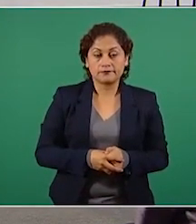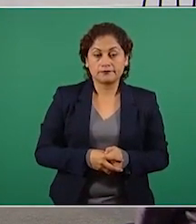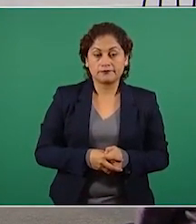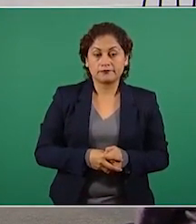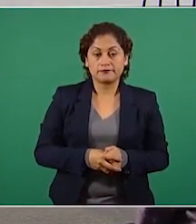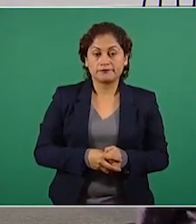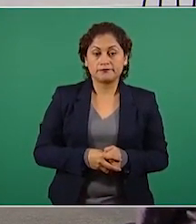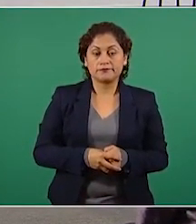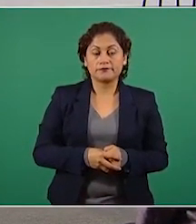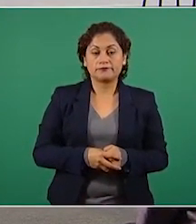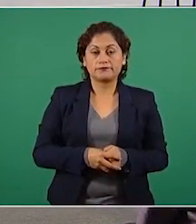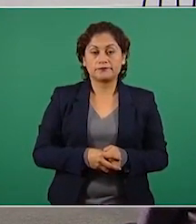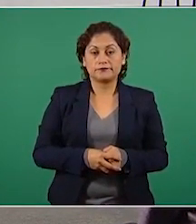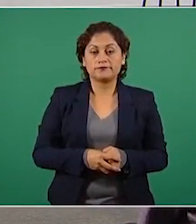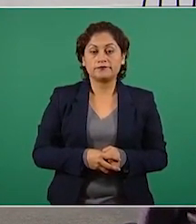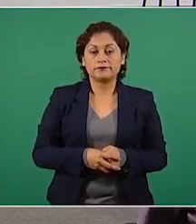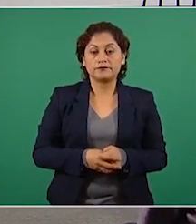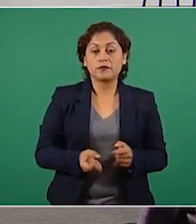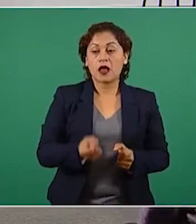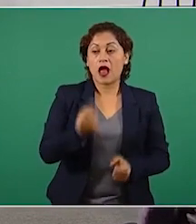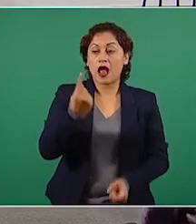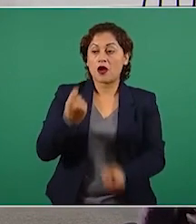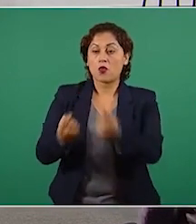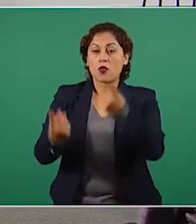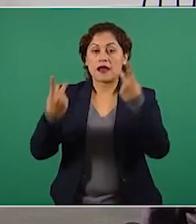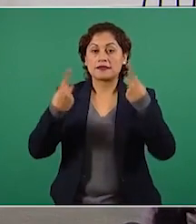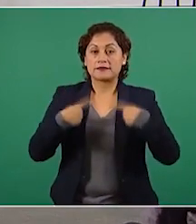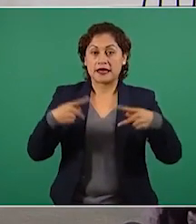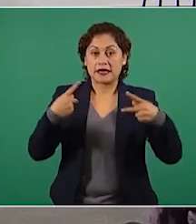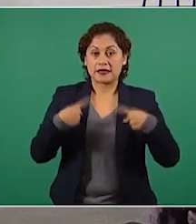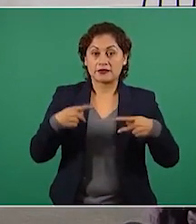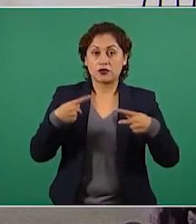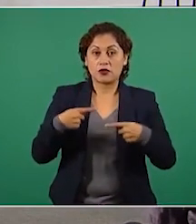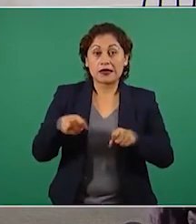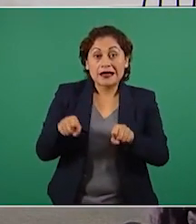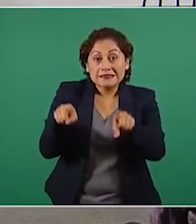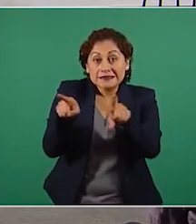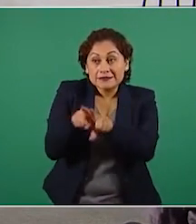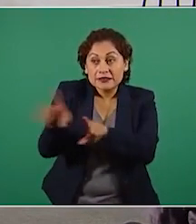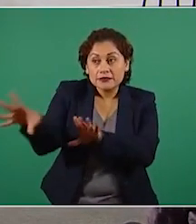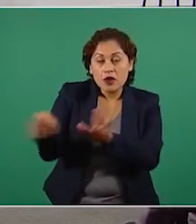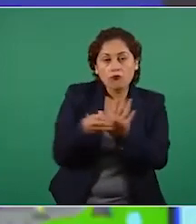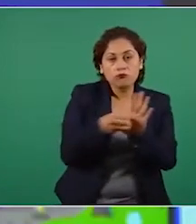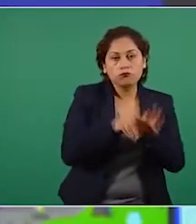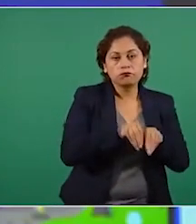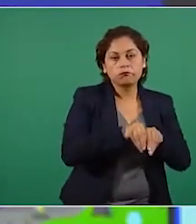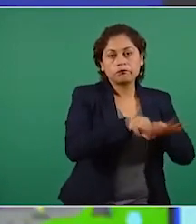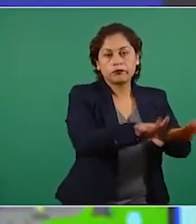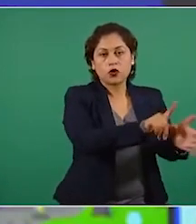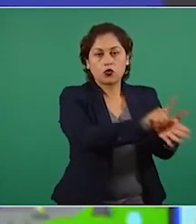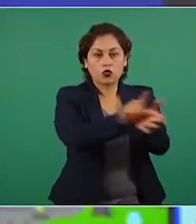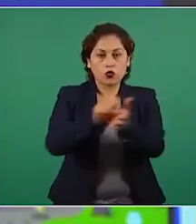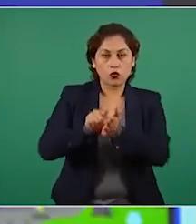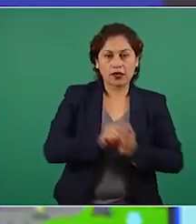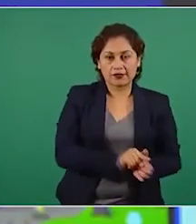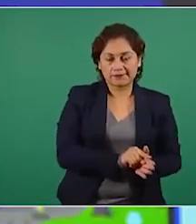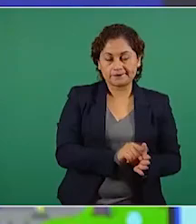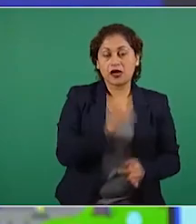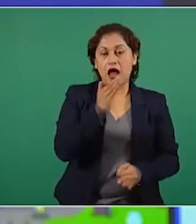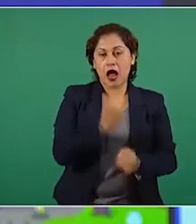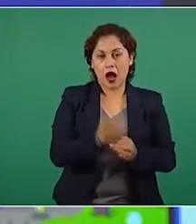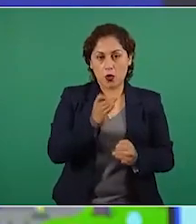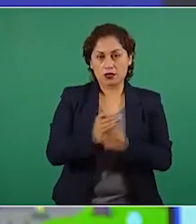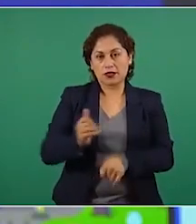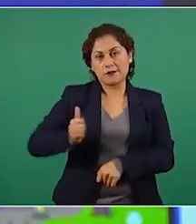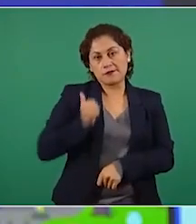Mientras que destacados personajes de la oposición reprodujeron esta información en Twitter, queremos recordarle al pueblo de México que